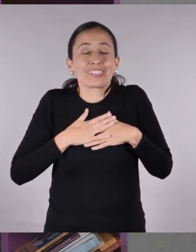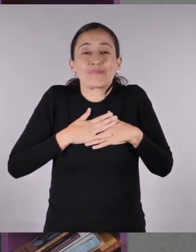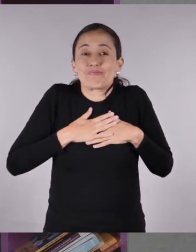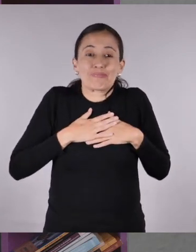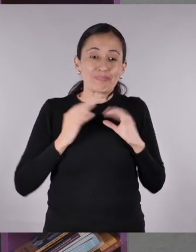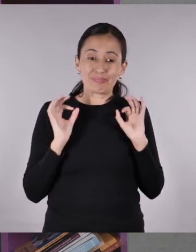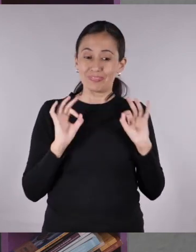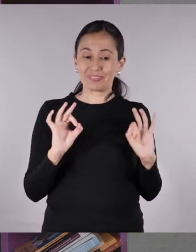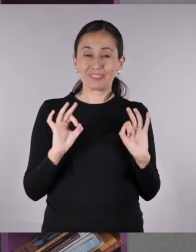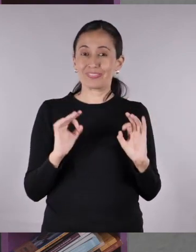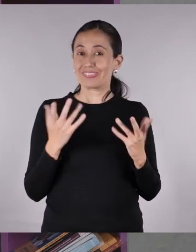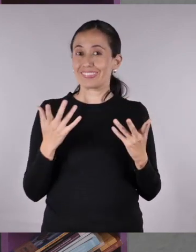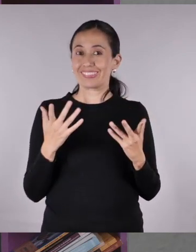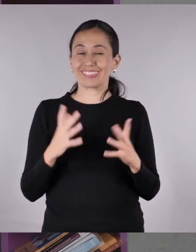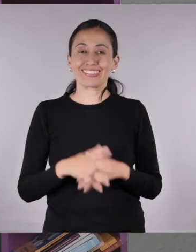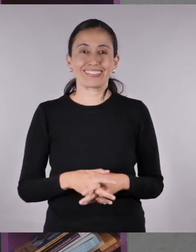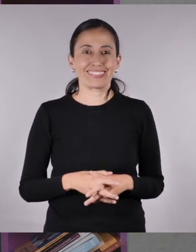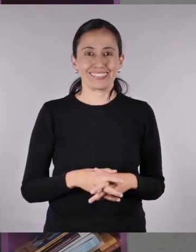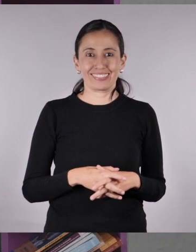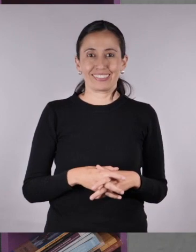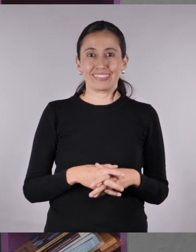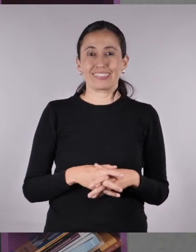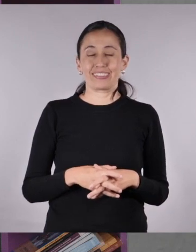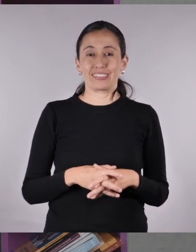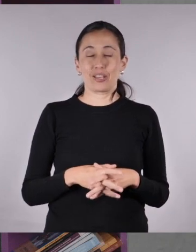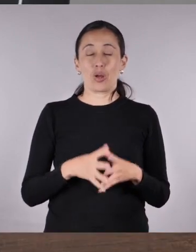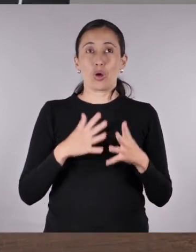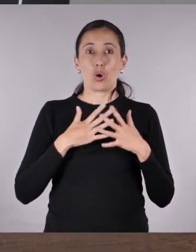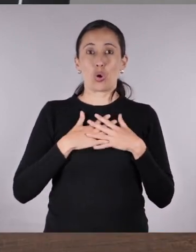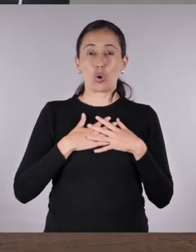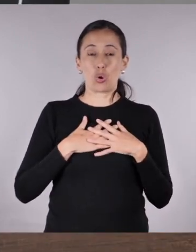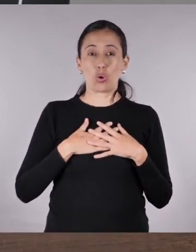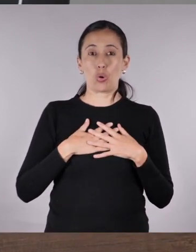concurso de cortometrajes, ya es full emocionante.